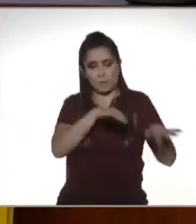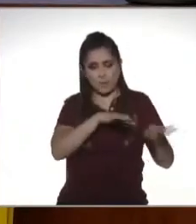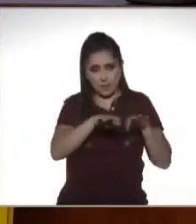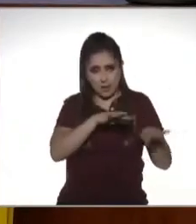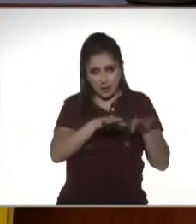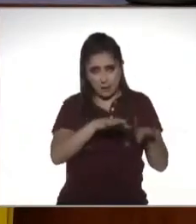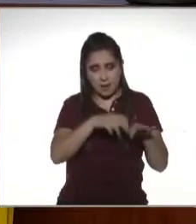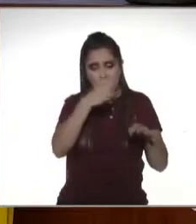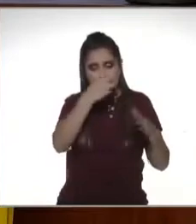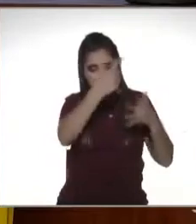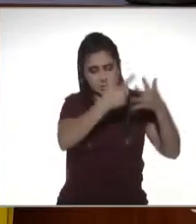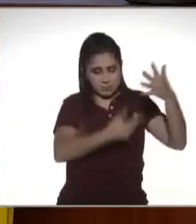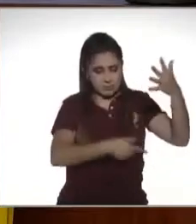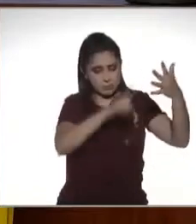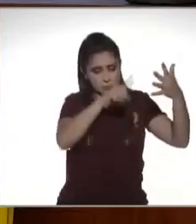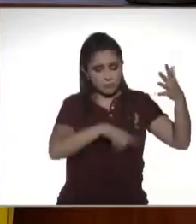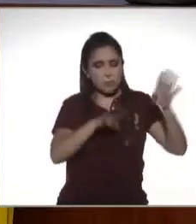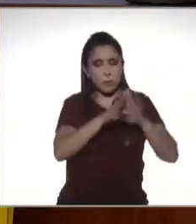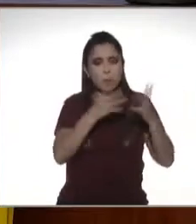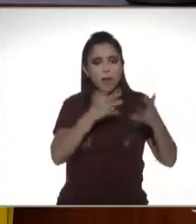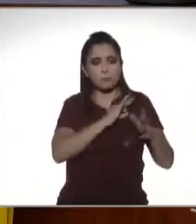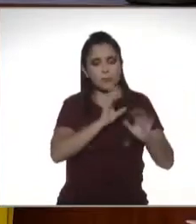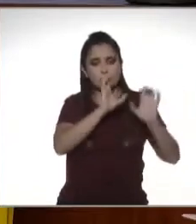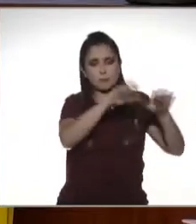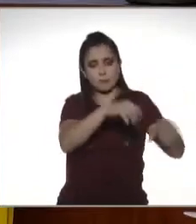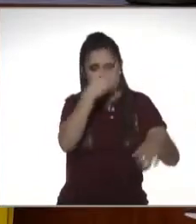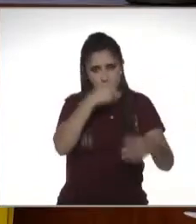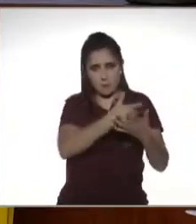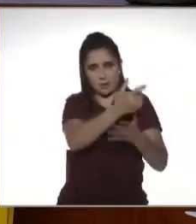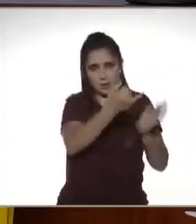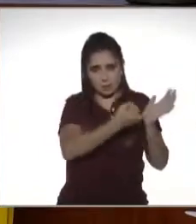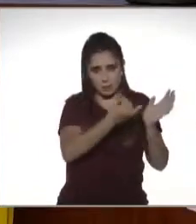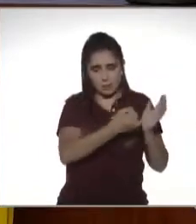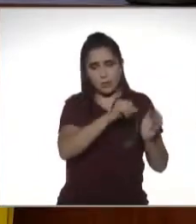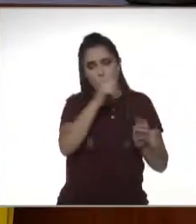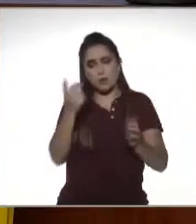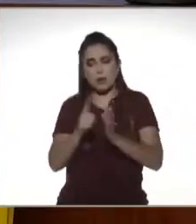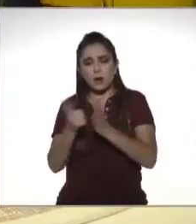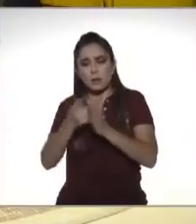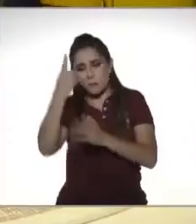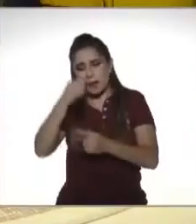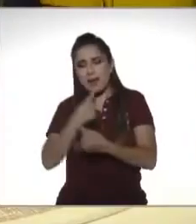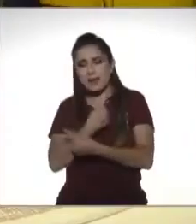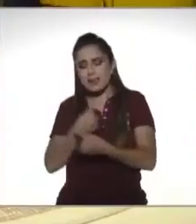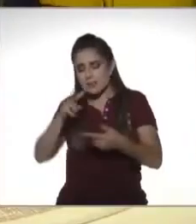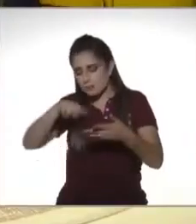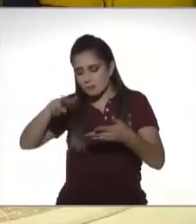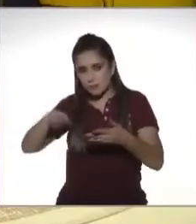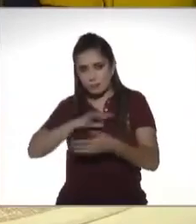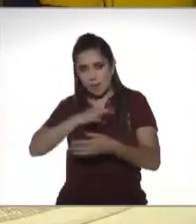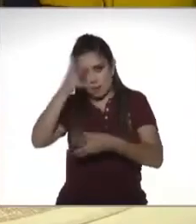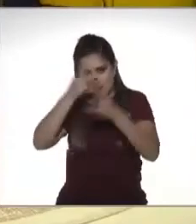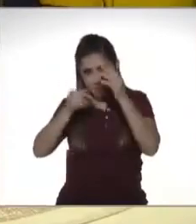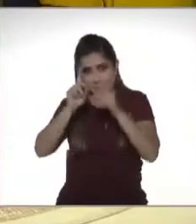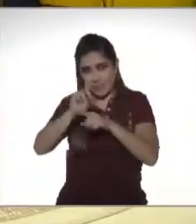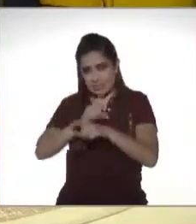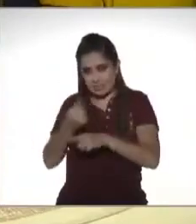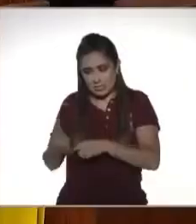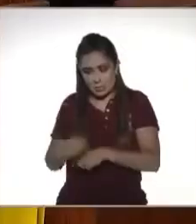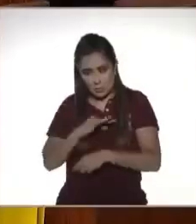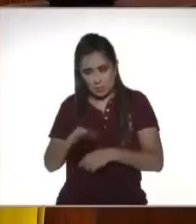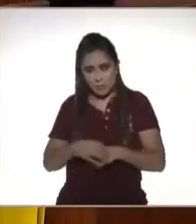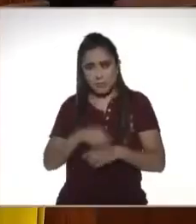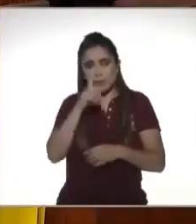laboral es un manual acerca de los regímenes y las obligaciones y un libro para pequeños muy bien Juan Carlos pues lo he repetido